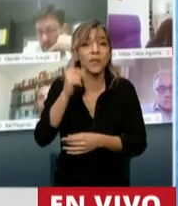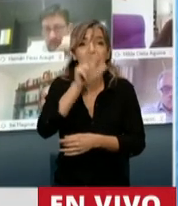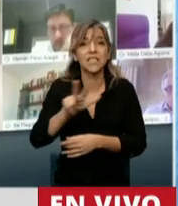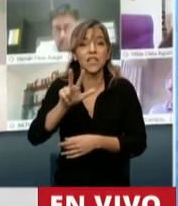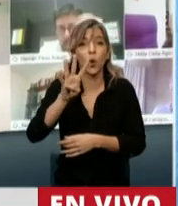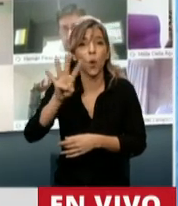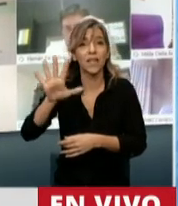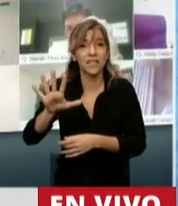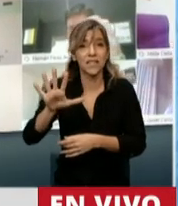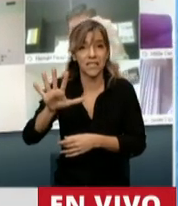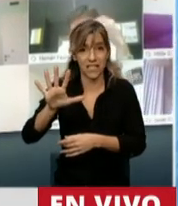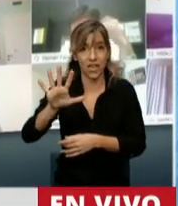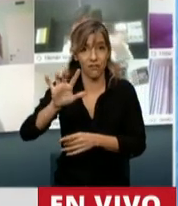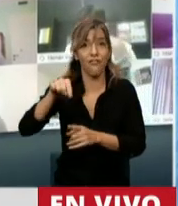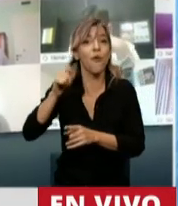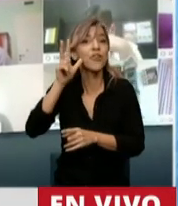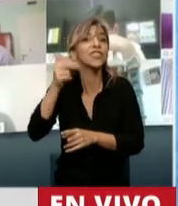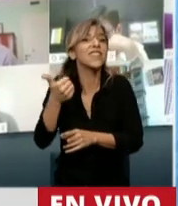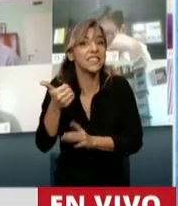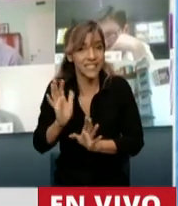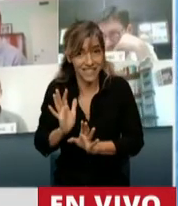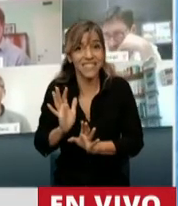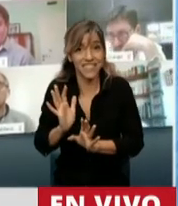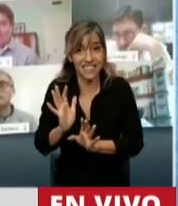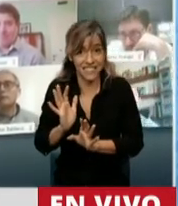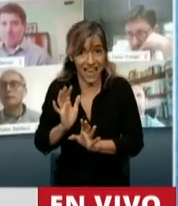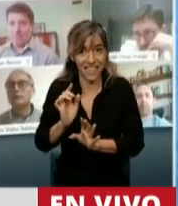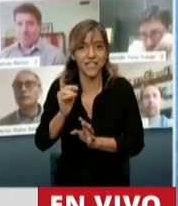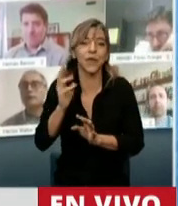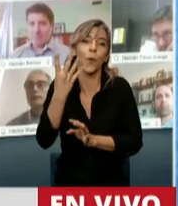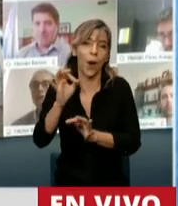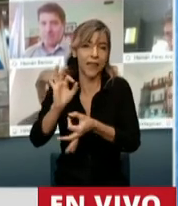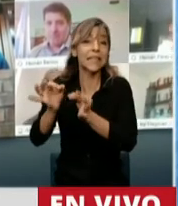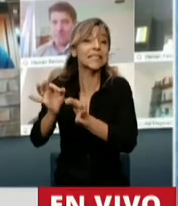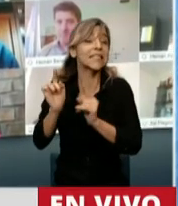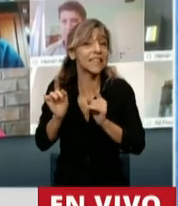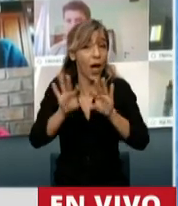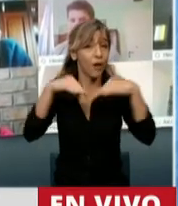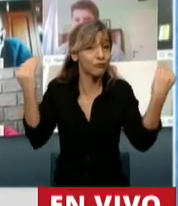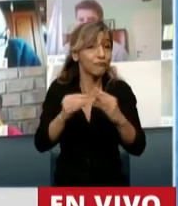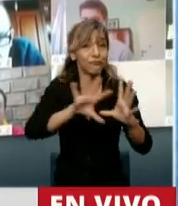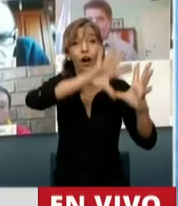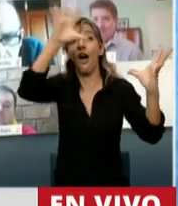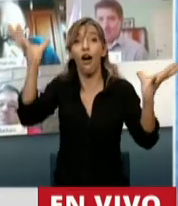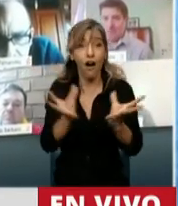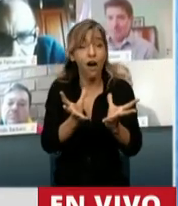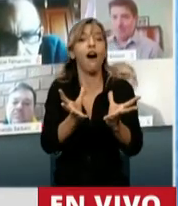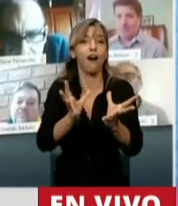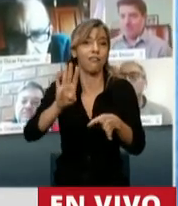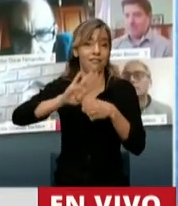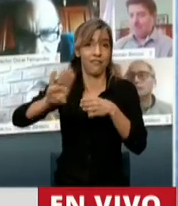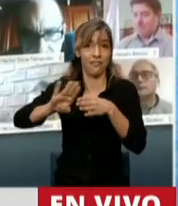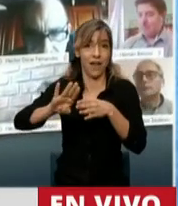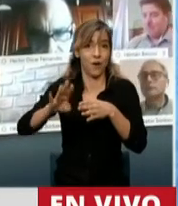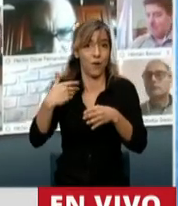,86,50 centavos. 99.000 millones de pesos. Y en ese caso se defendía a Vicentín y se